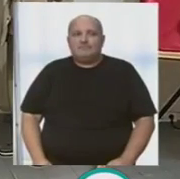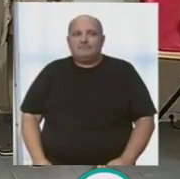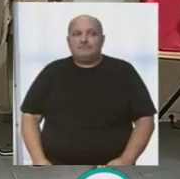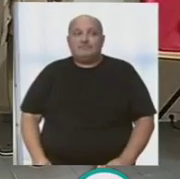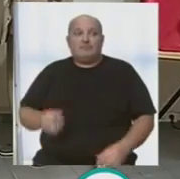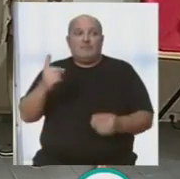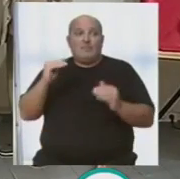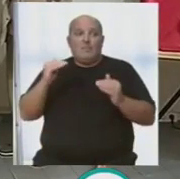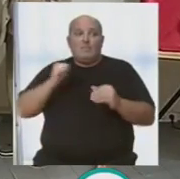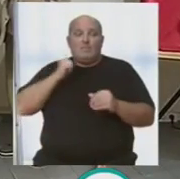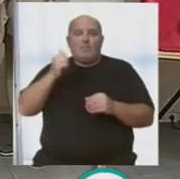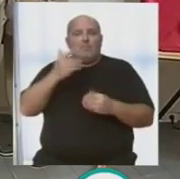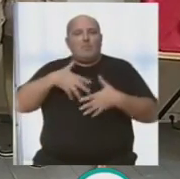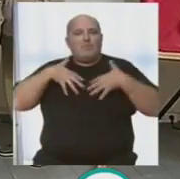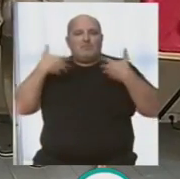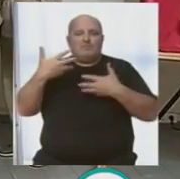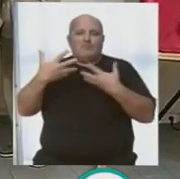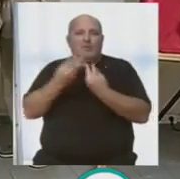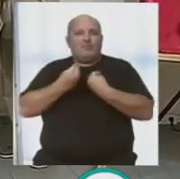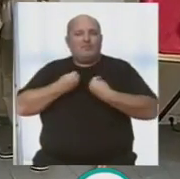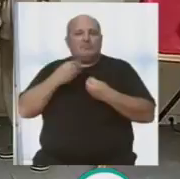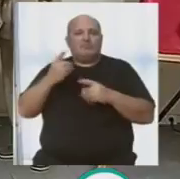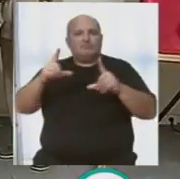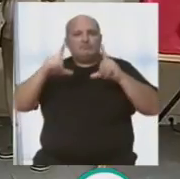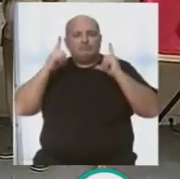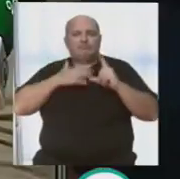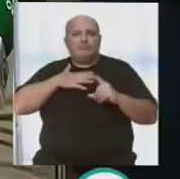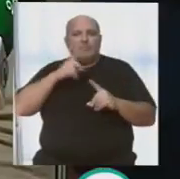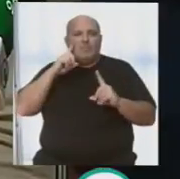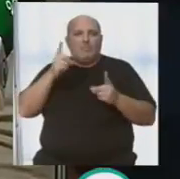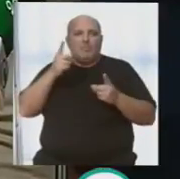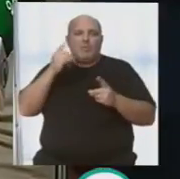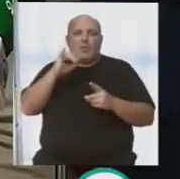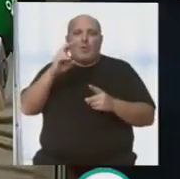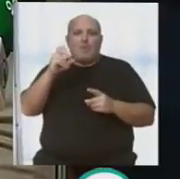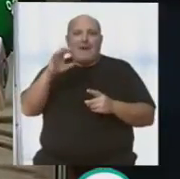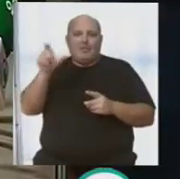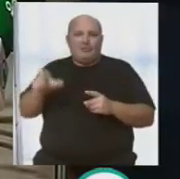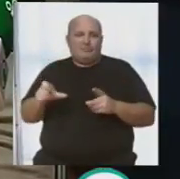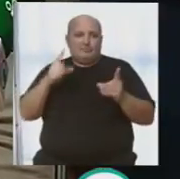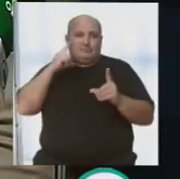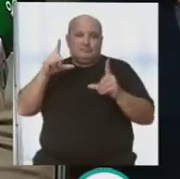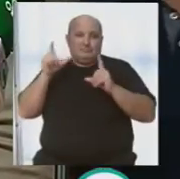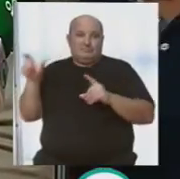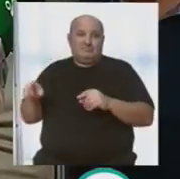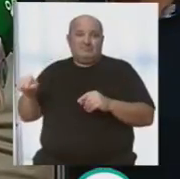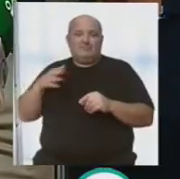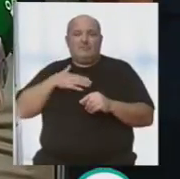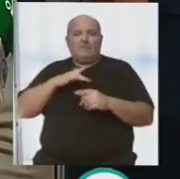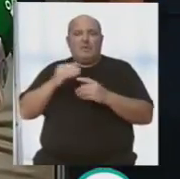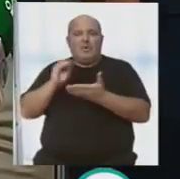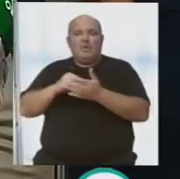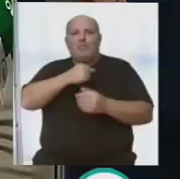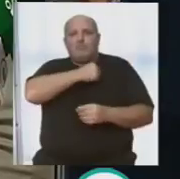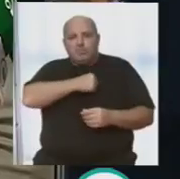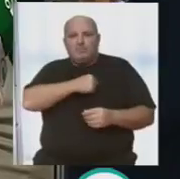El momento más emotivo de esta convivencia fue el protagonizado por el músico Julio Pardo, que entra a formar parte de la nómina de